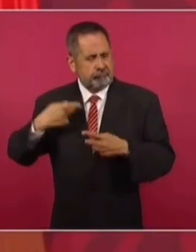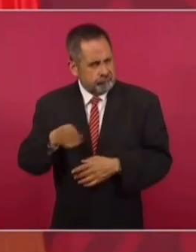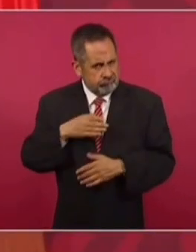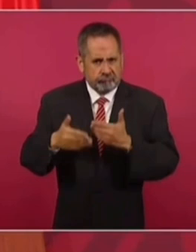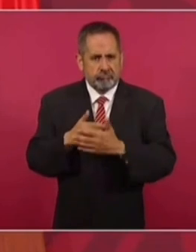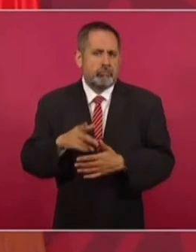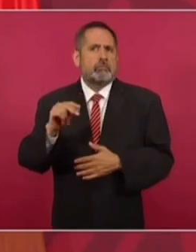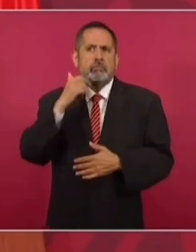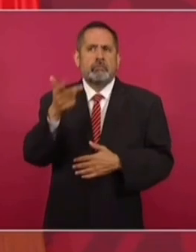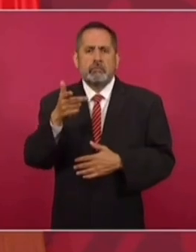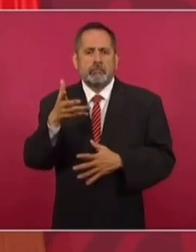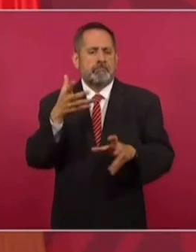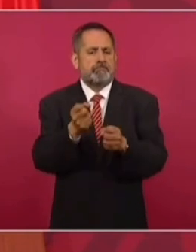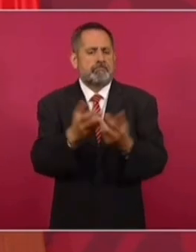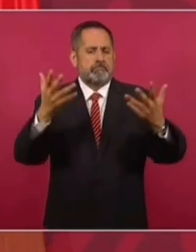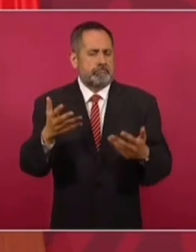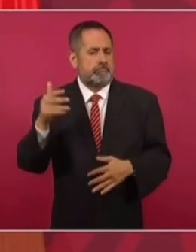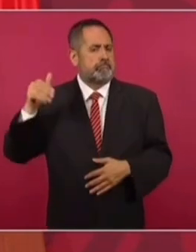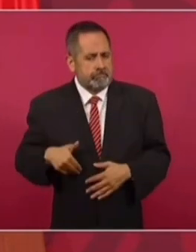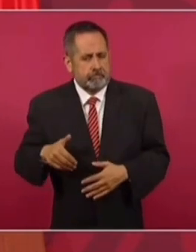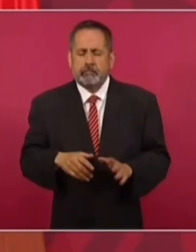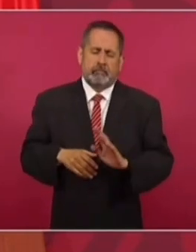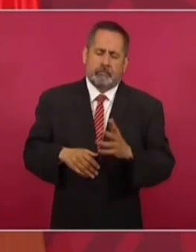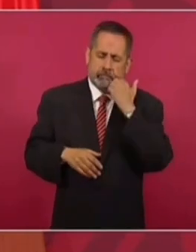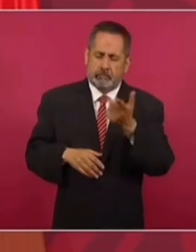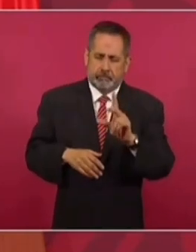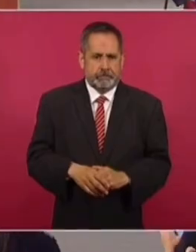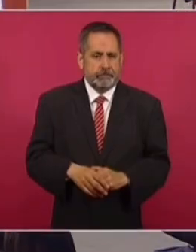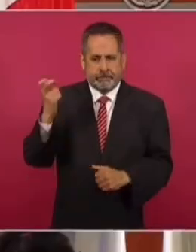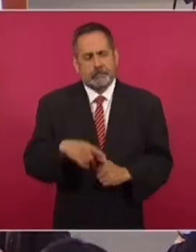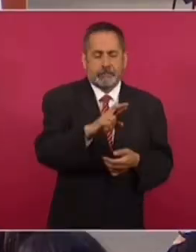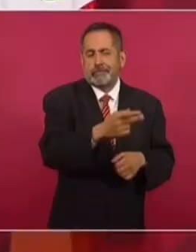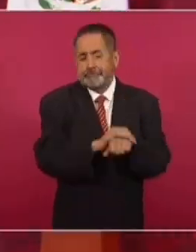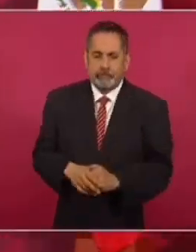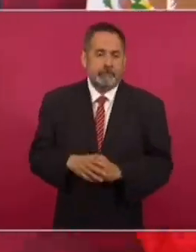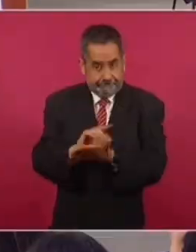buena, que no desea una desgracia.